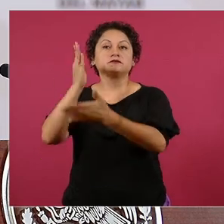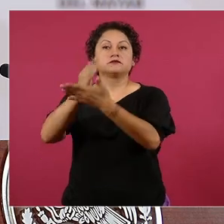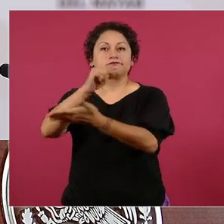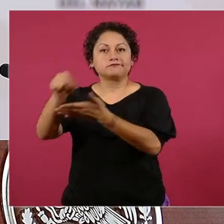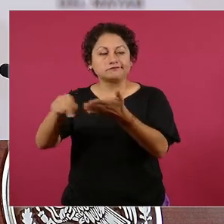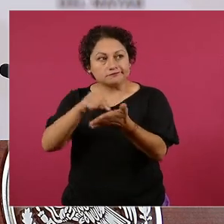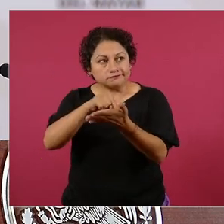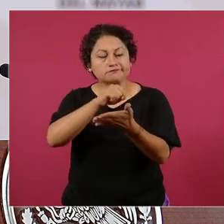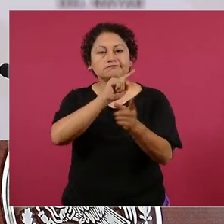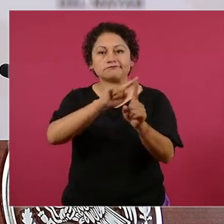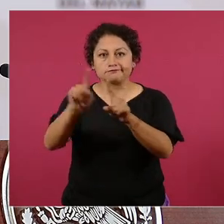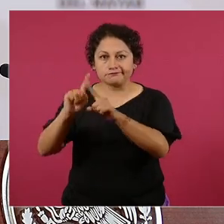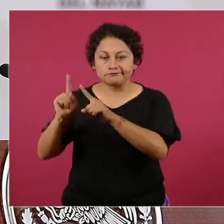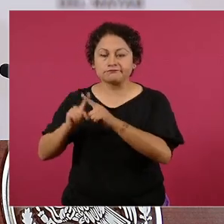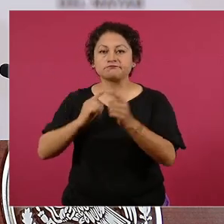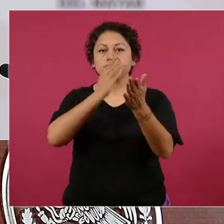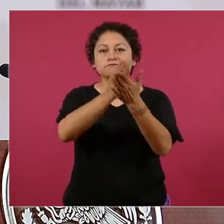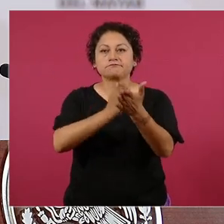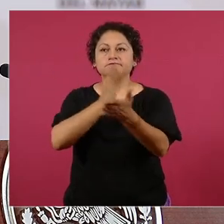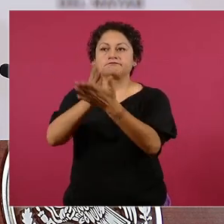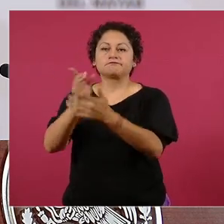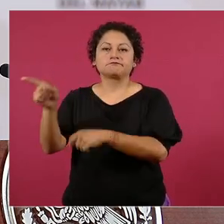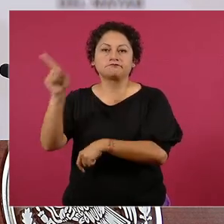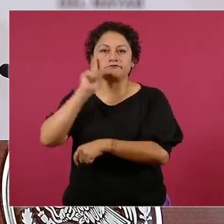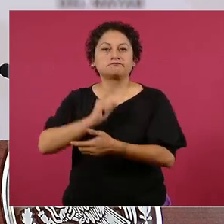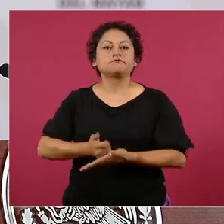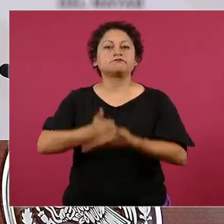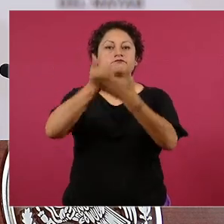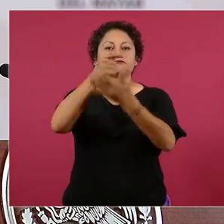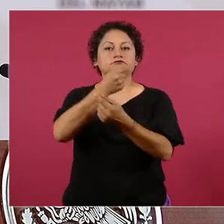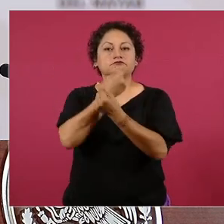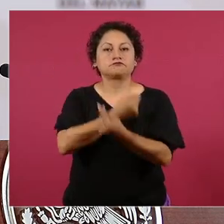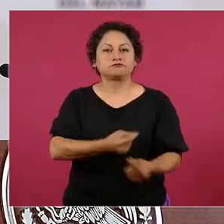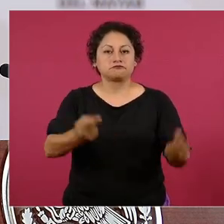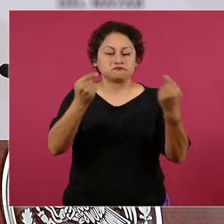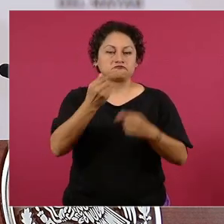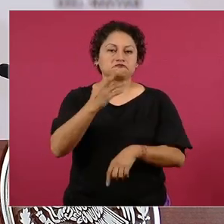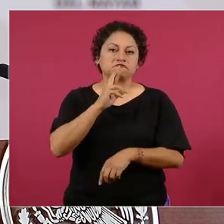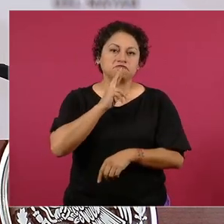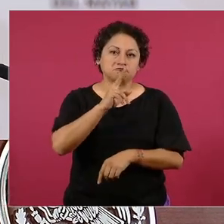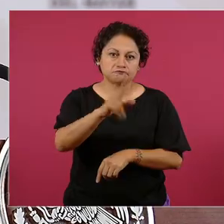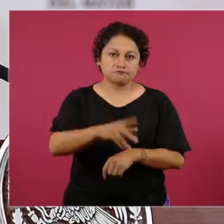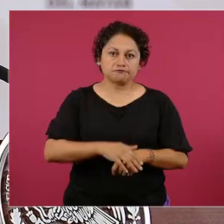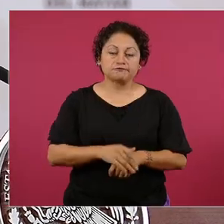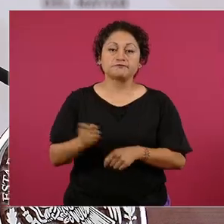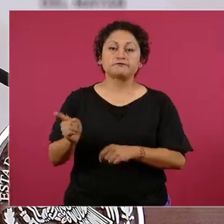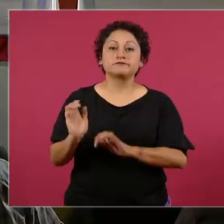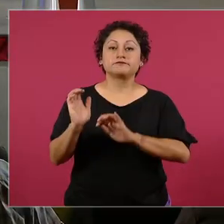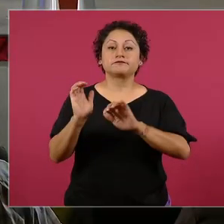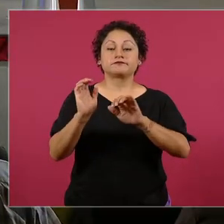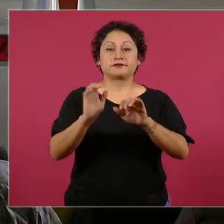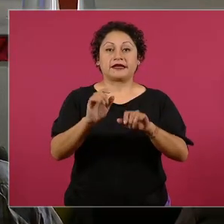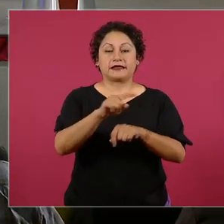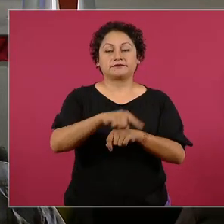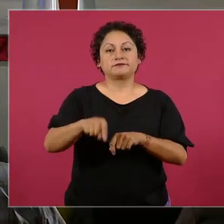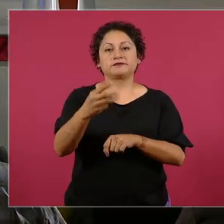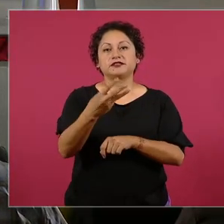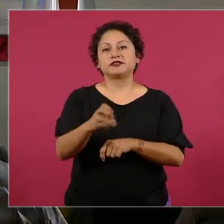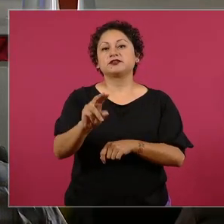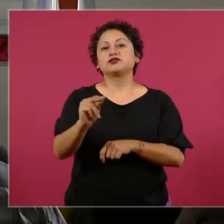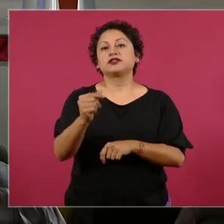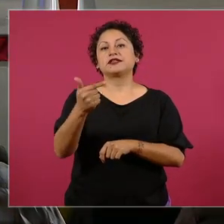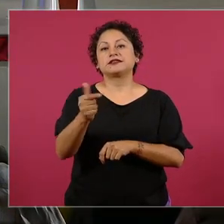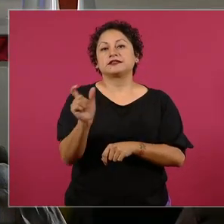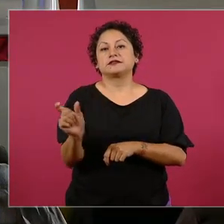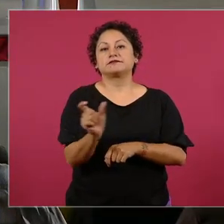depresión y adopción de estilos de vida más saludables. Se han entregado en la clínica Es Nuestra 387 tarjetas y se han ejercido un total